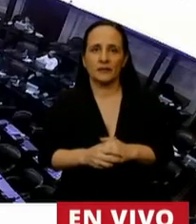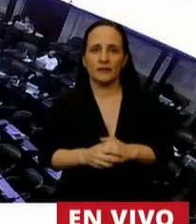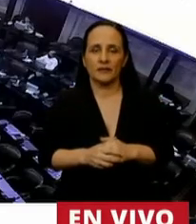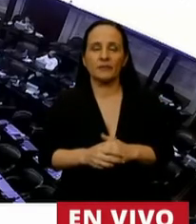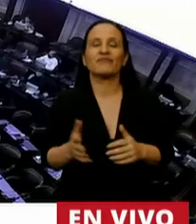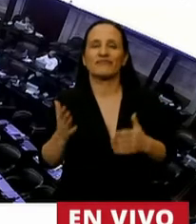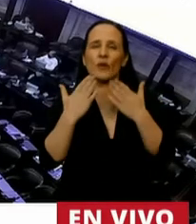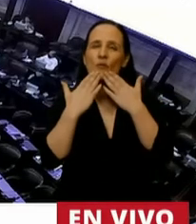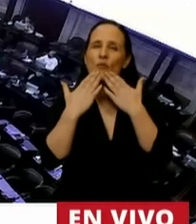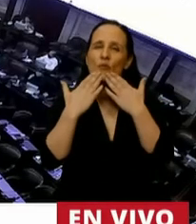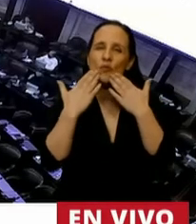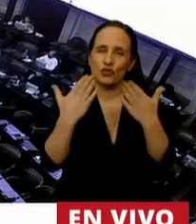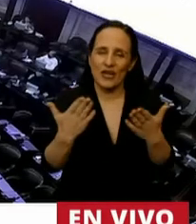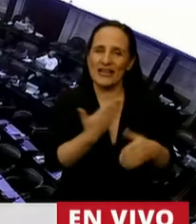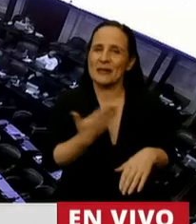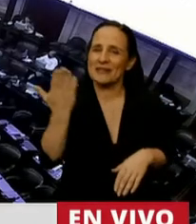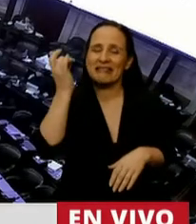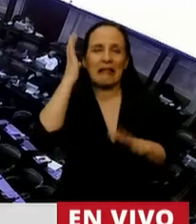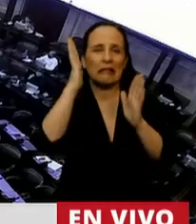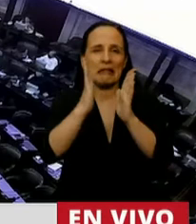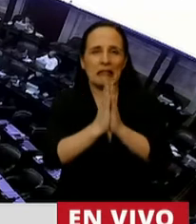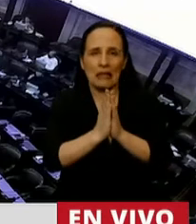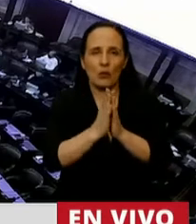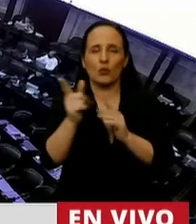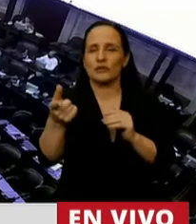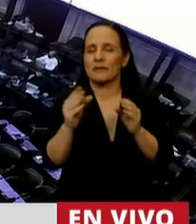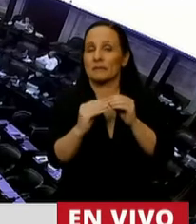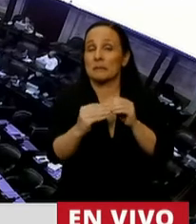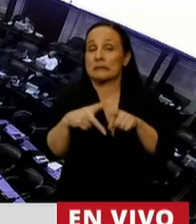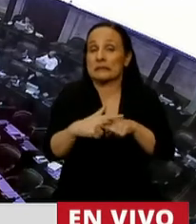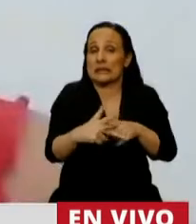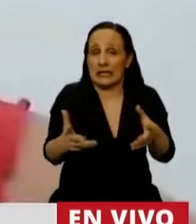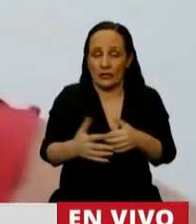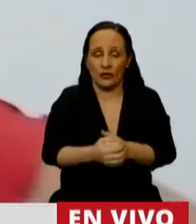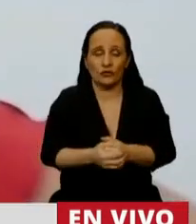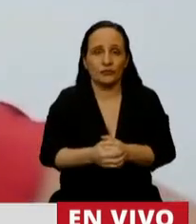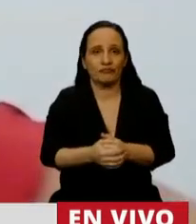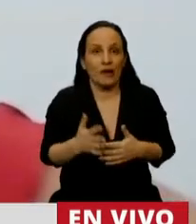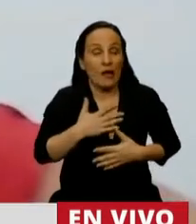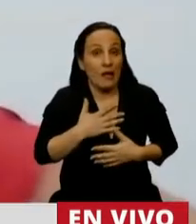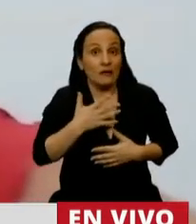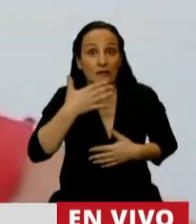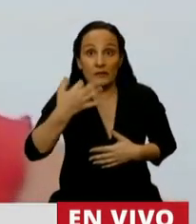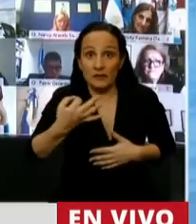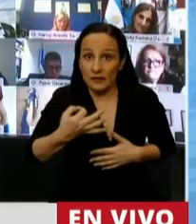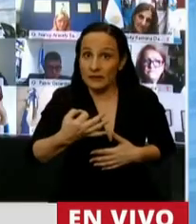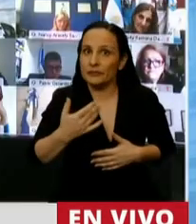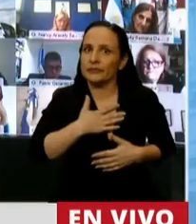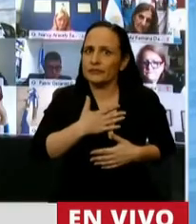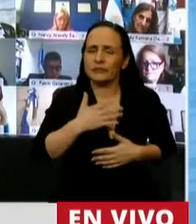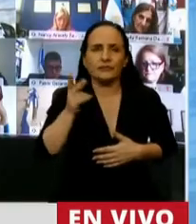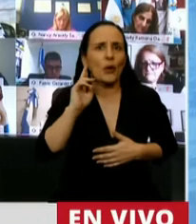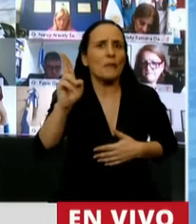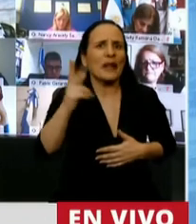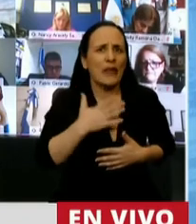Muchas gracias, señor Presidente. Le pido disculpas de problemas técnicos. La verdad es que quería plantear una cuestión de